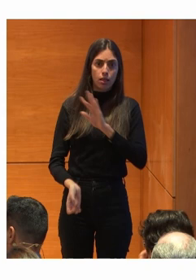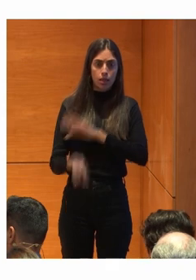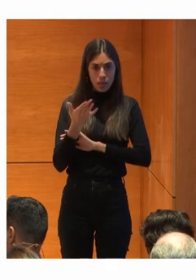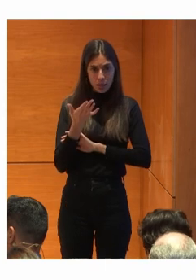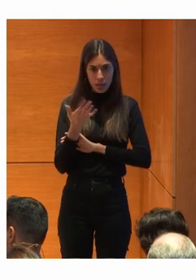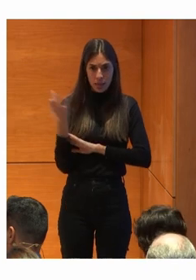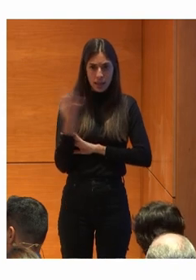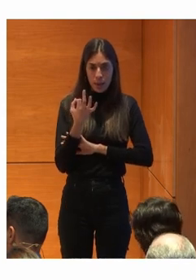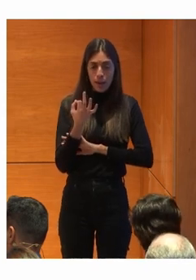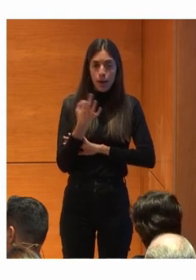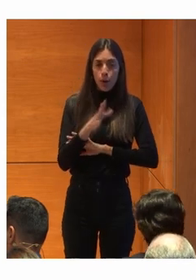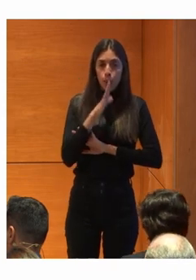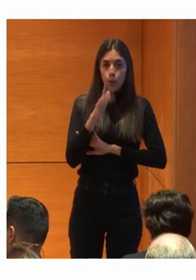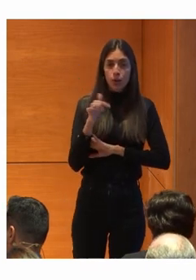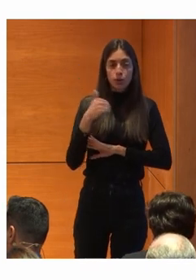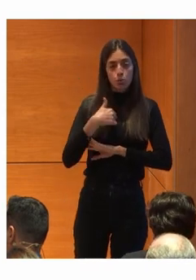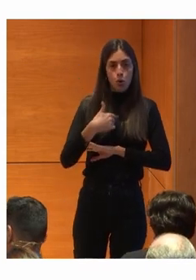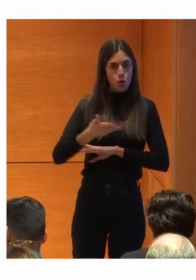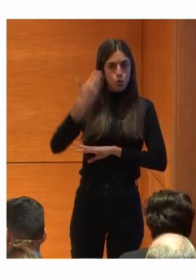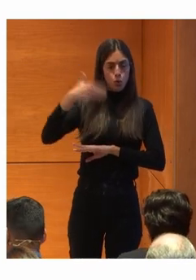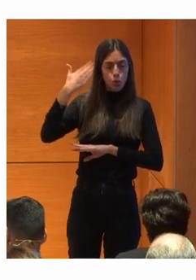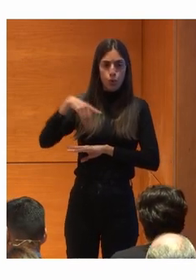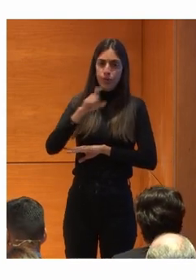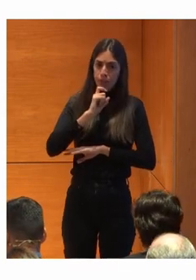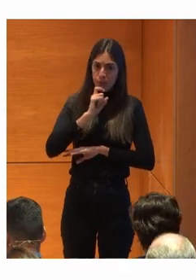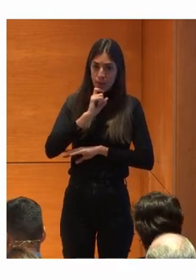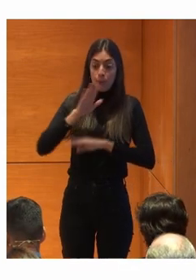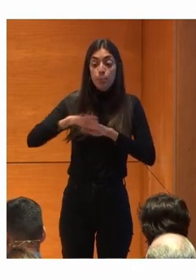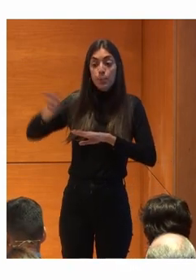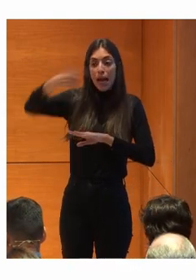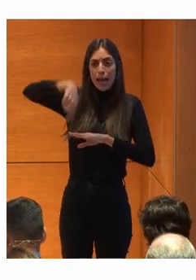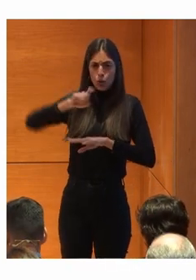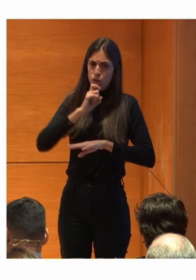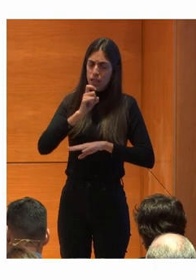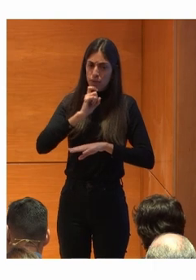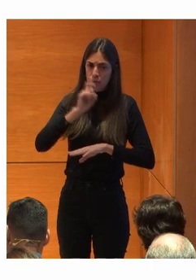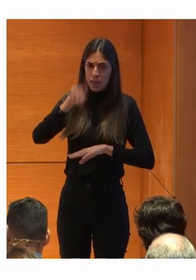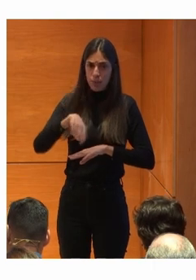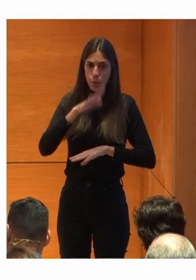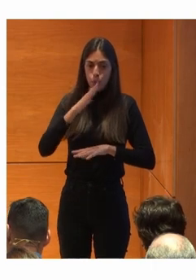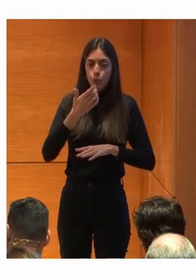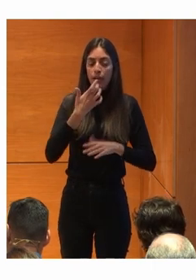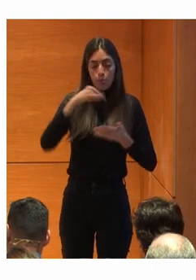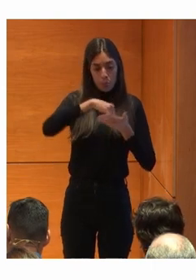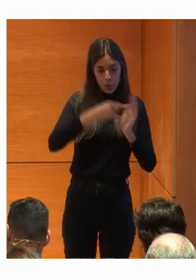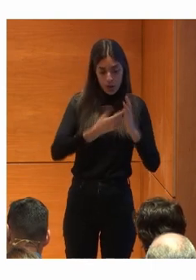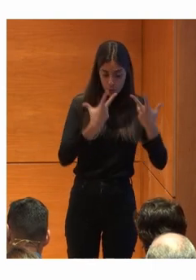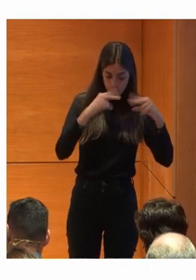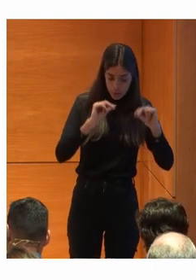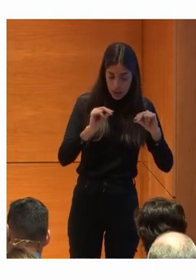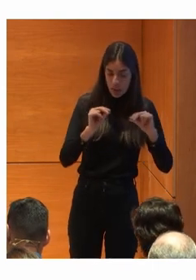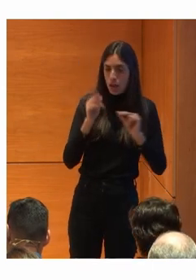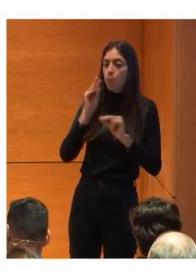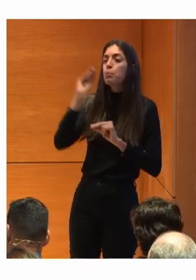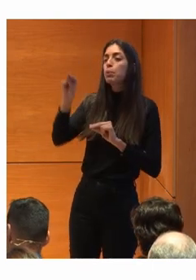Vamos Hay que irse a laberinto El minotauro Y para ellos Es muy difícil Por ejemplo Cuando acabaron el proyecto Nosotros les decimos